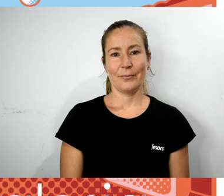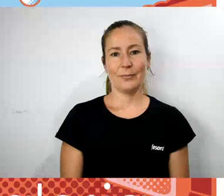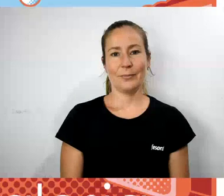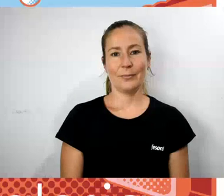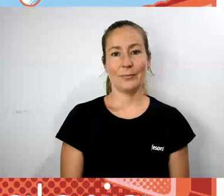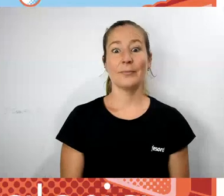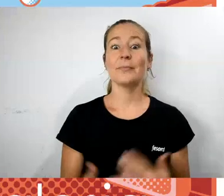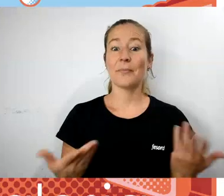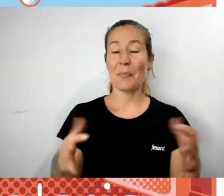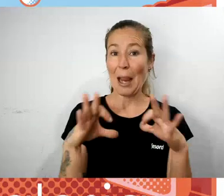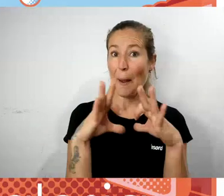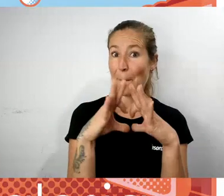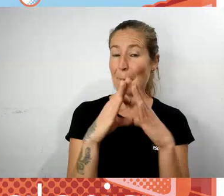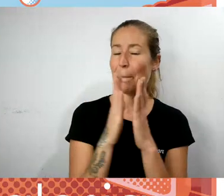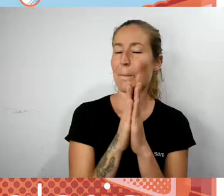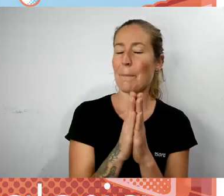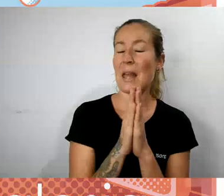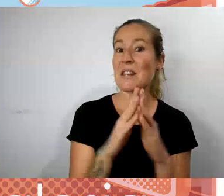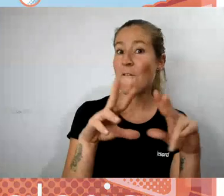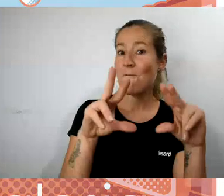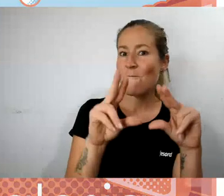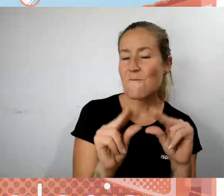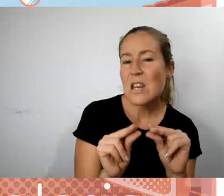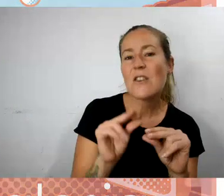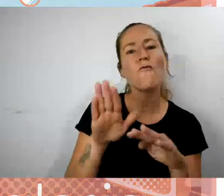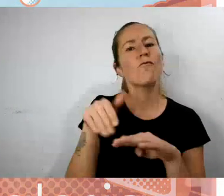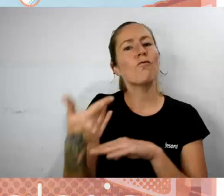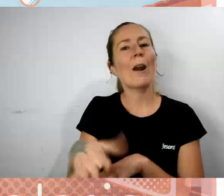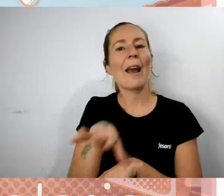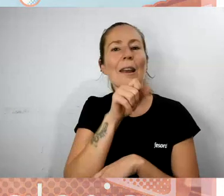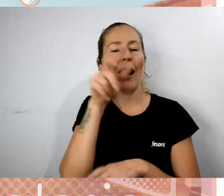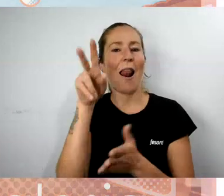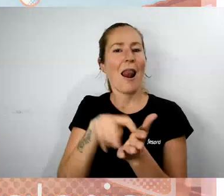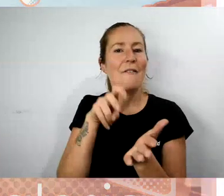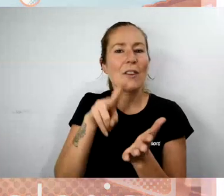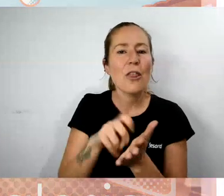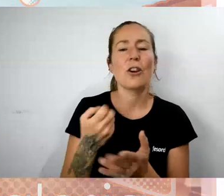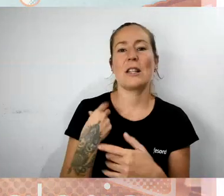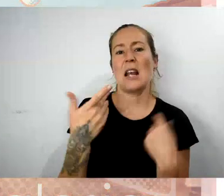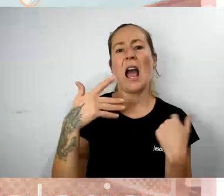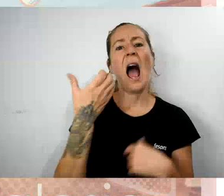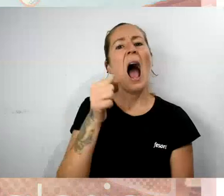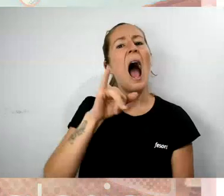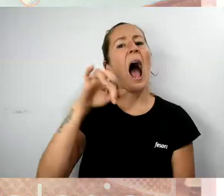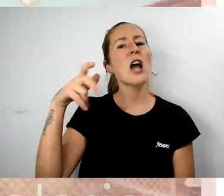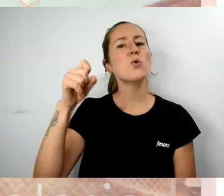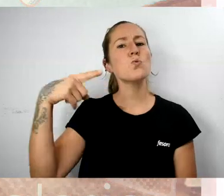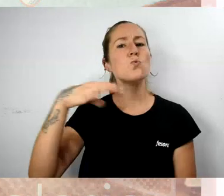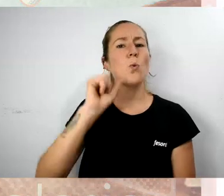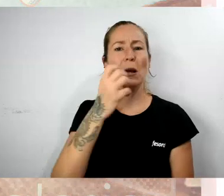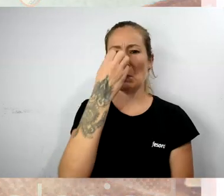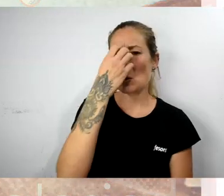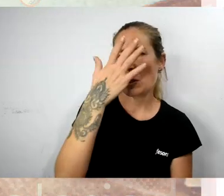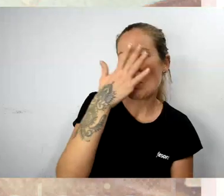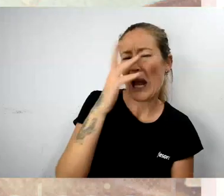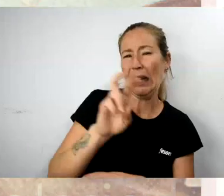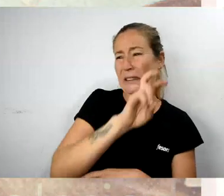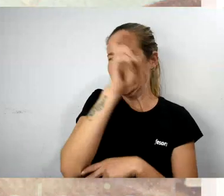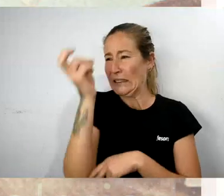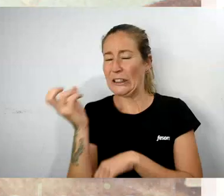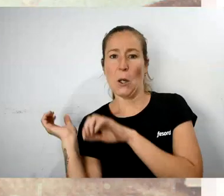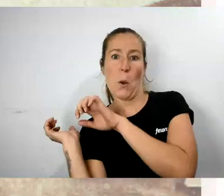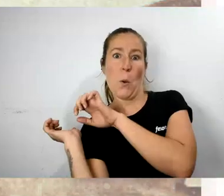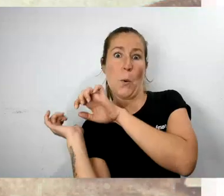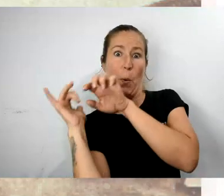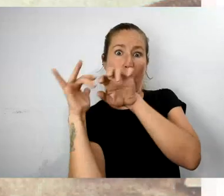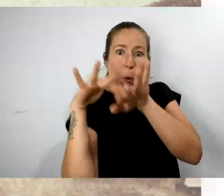A la salida de misa ya estaban allí los labradores de Aigües, Mucha Miel y otros lugares, con sus carros llenos de verduras lisas para vender.